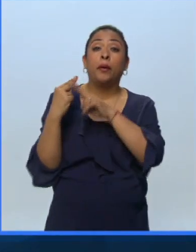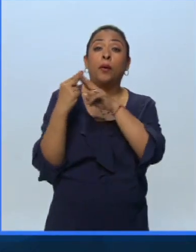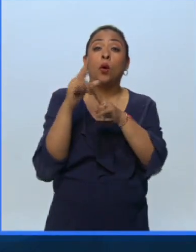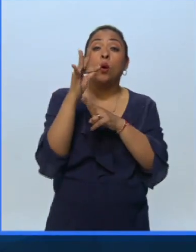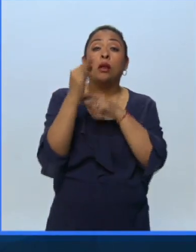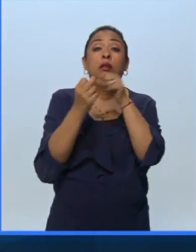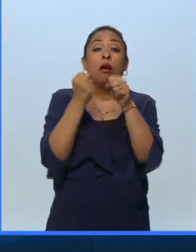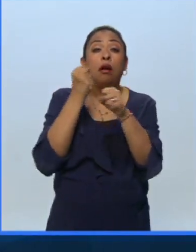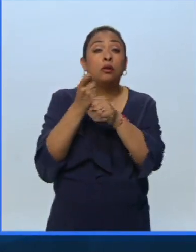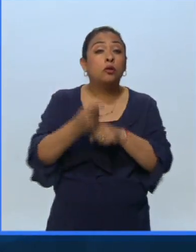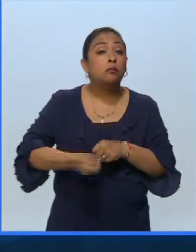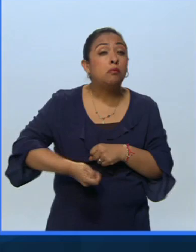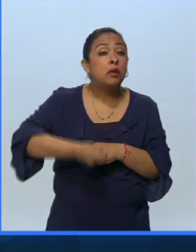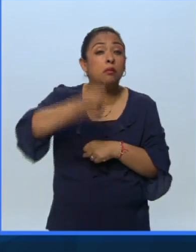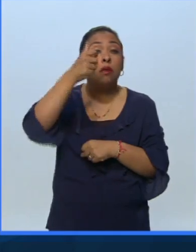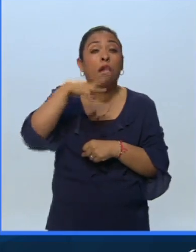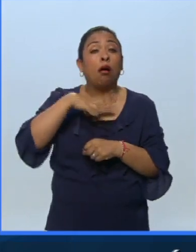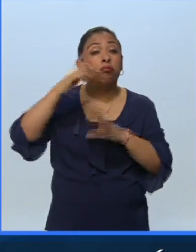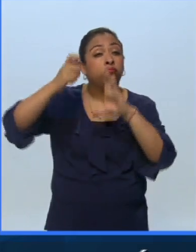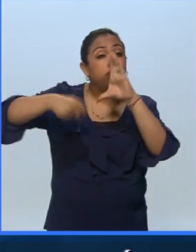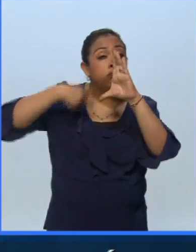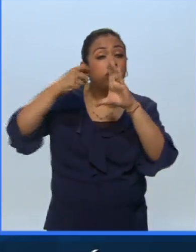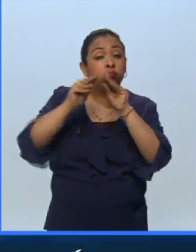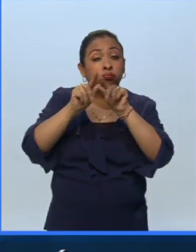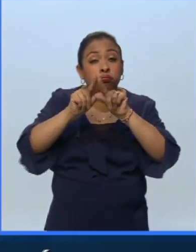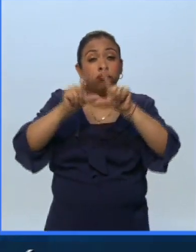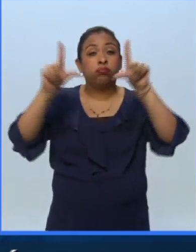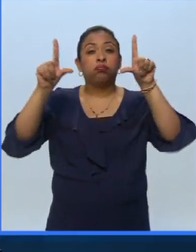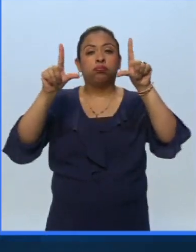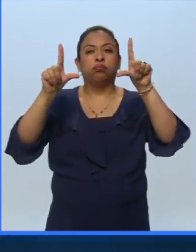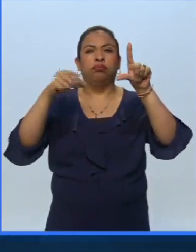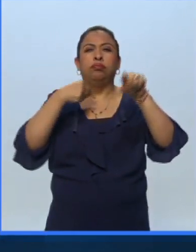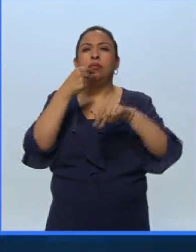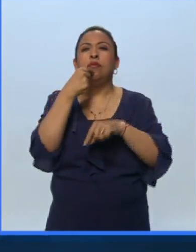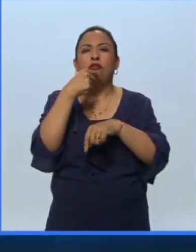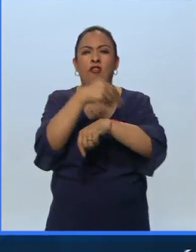40 años de la primera vez que se proyectó su película Nido Familiar